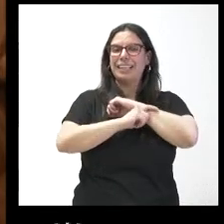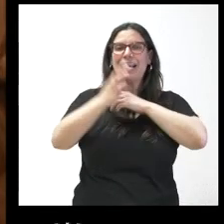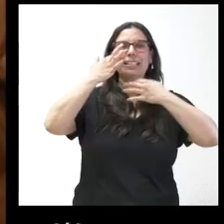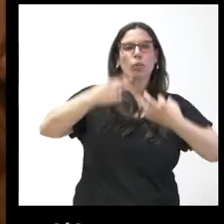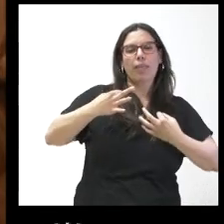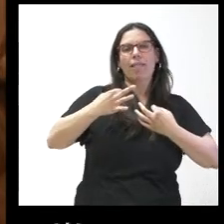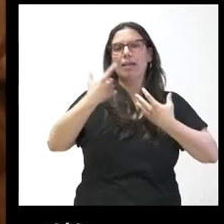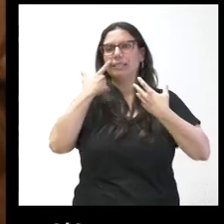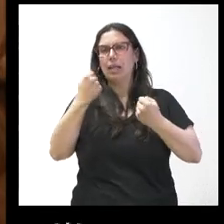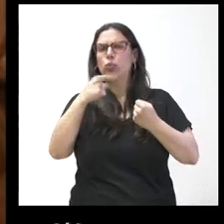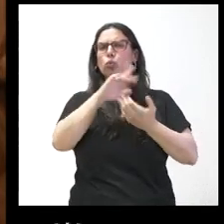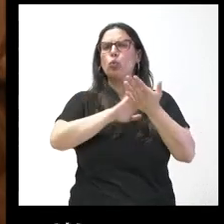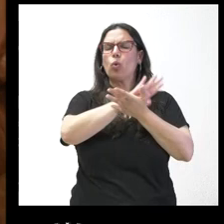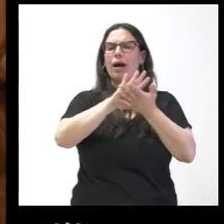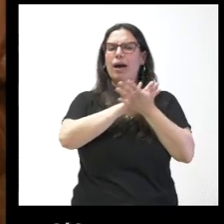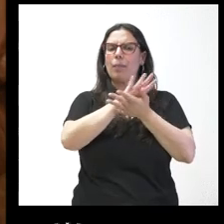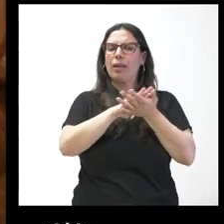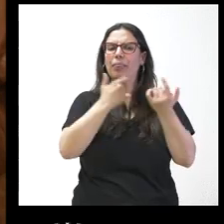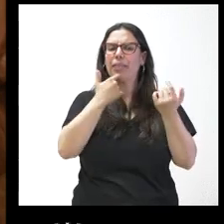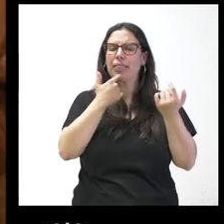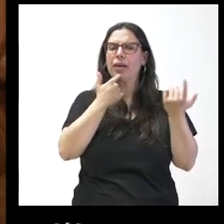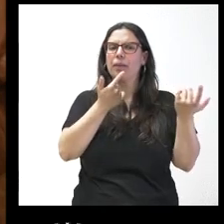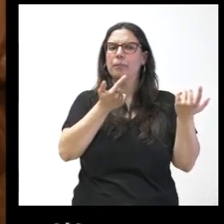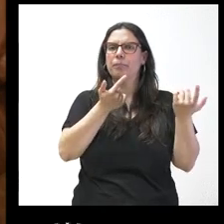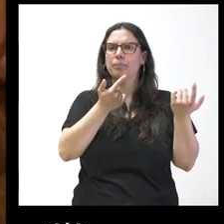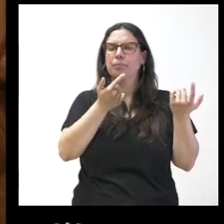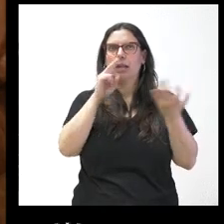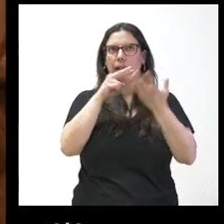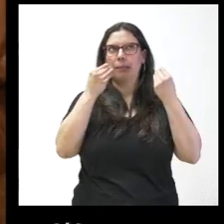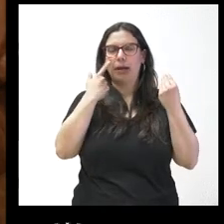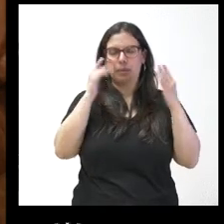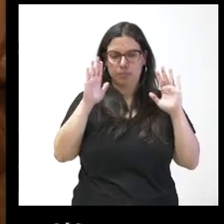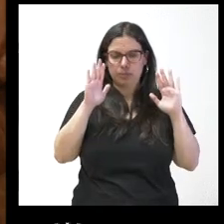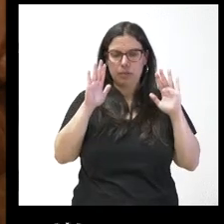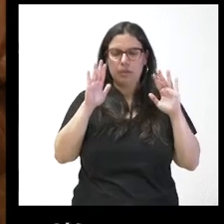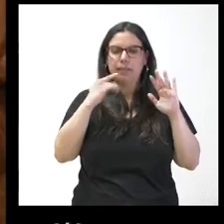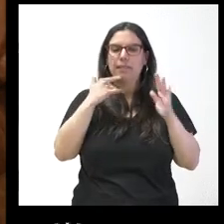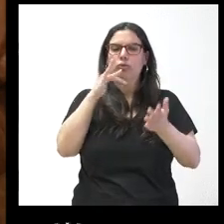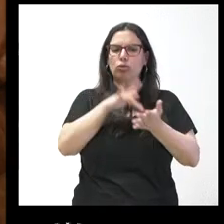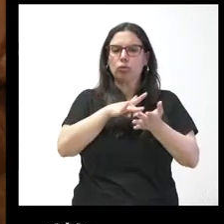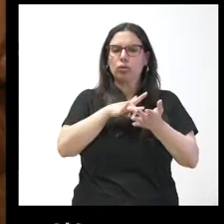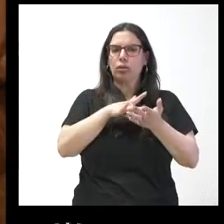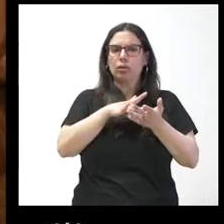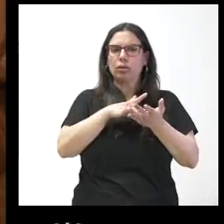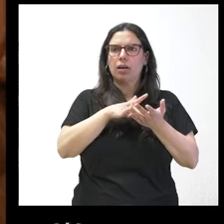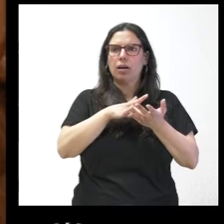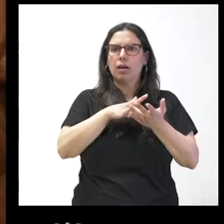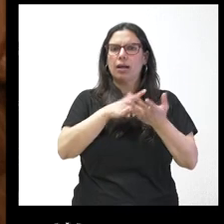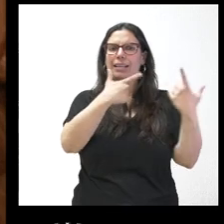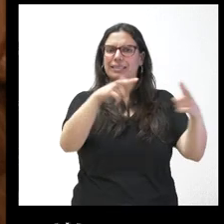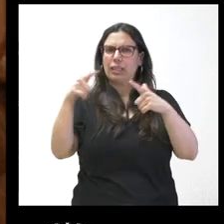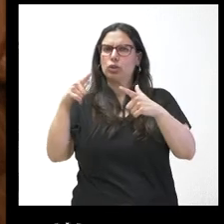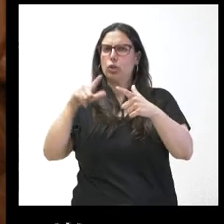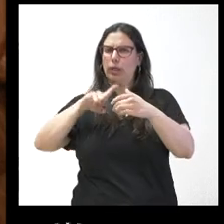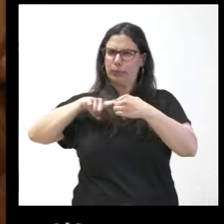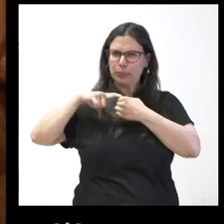se ha hablado de que ha habido mucha a ver si lo leo bien exactamente ha habido un amplio abanico de sectores con los que se